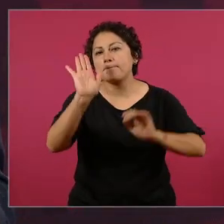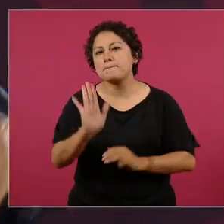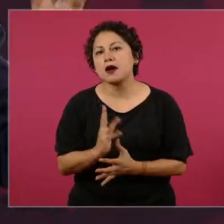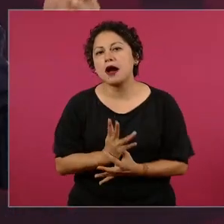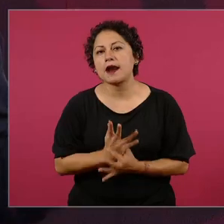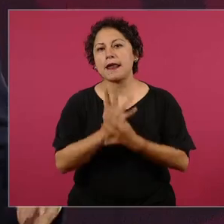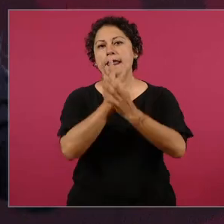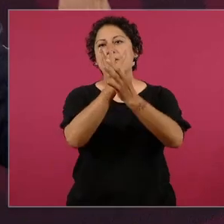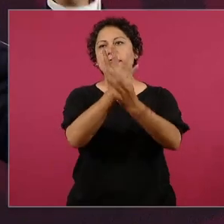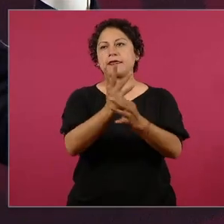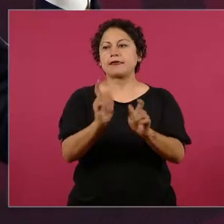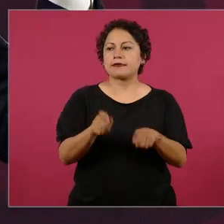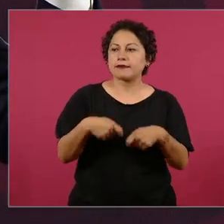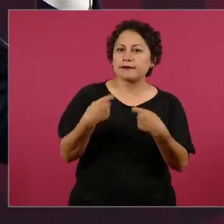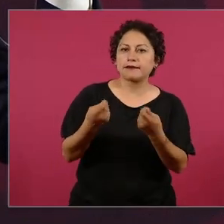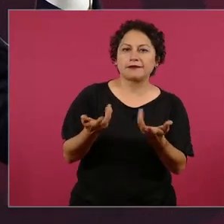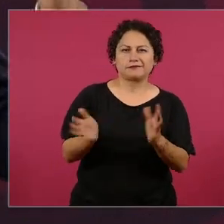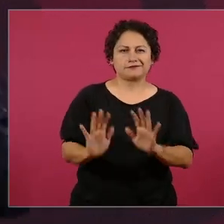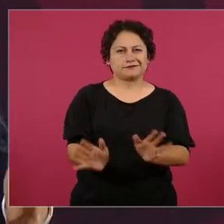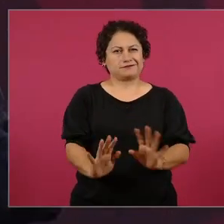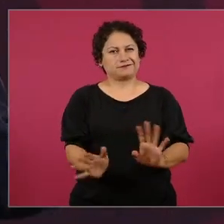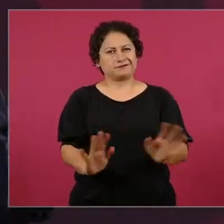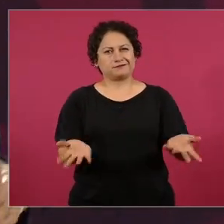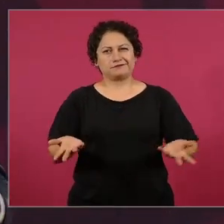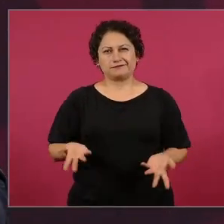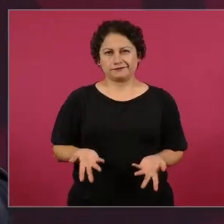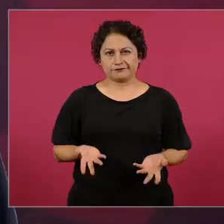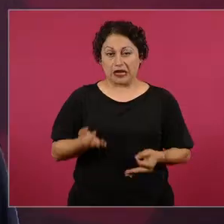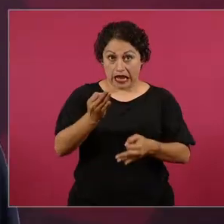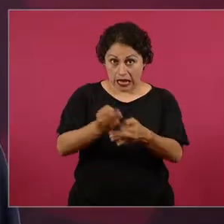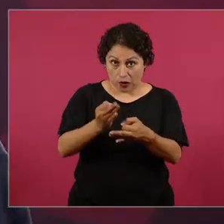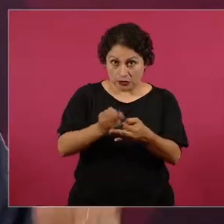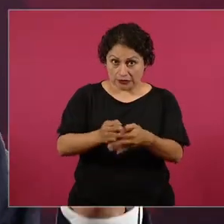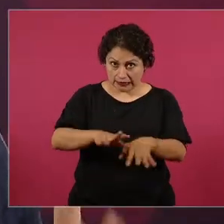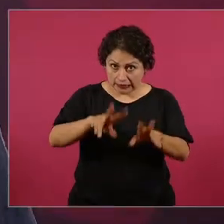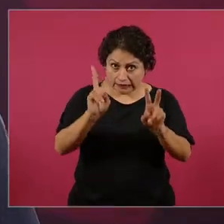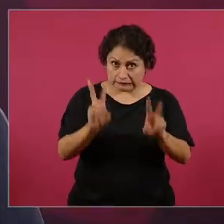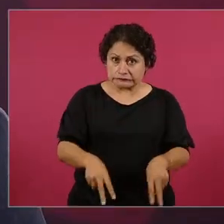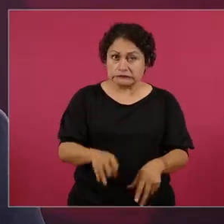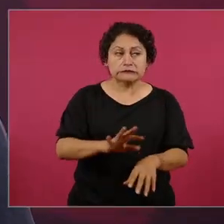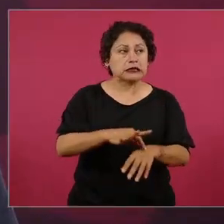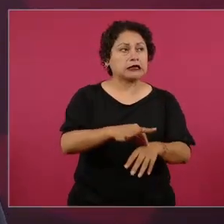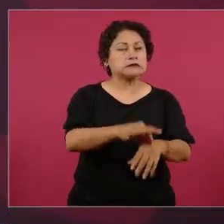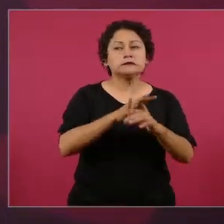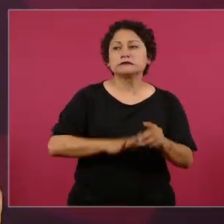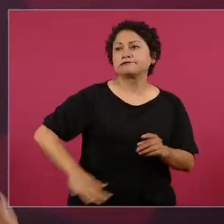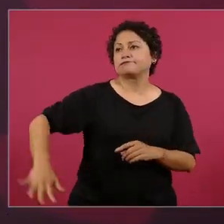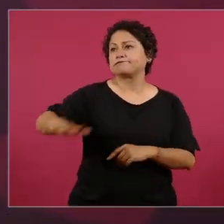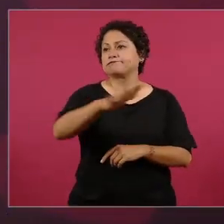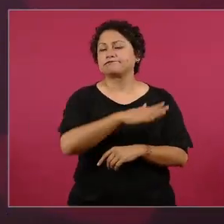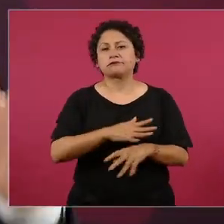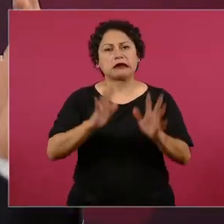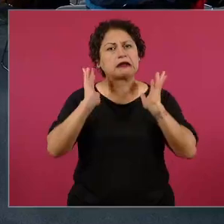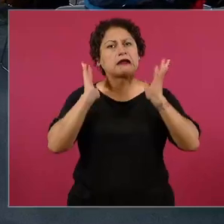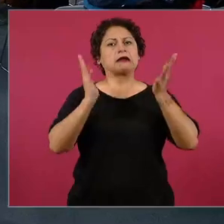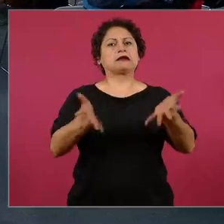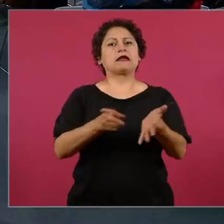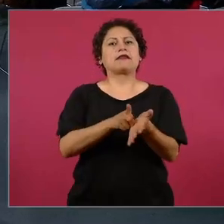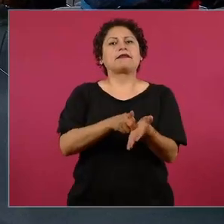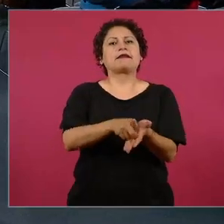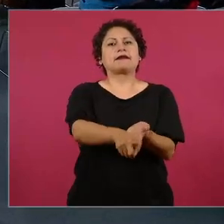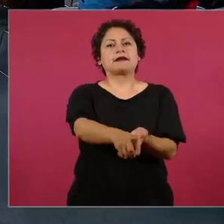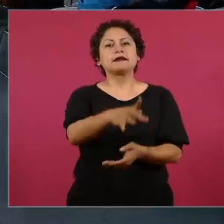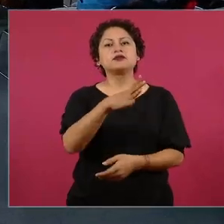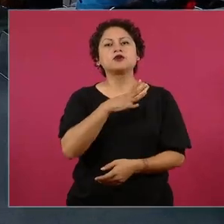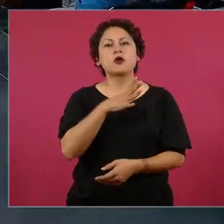ahora como existe un Estado de Derecho nos nos guiamos por lo que establece